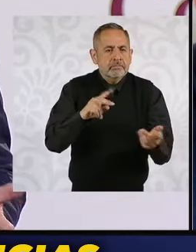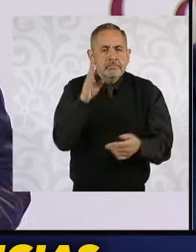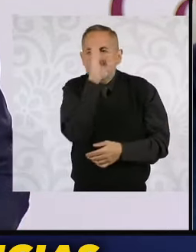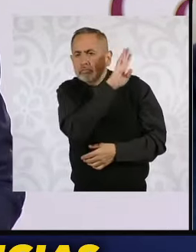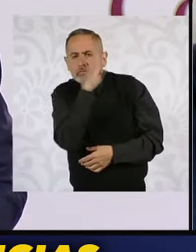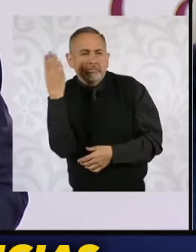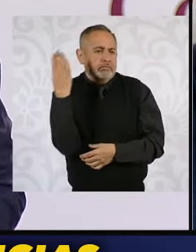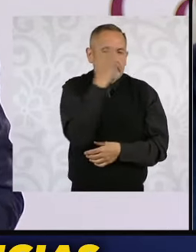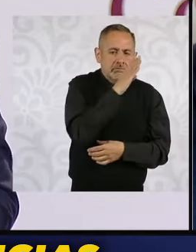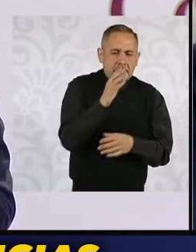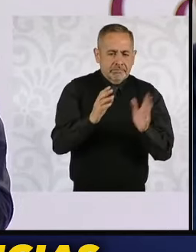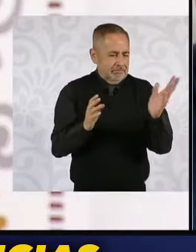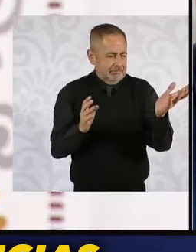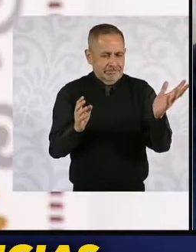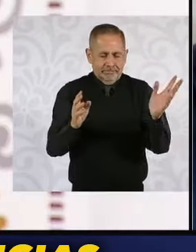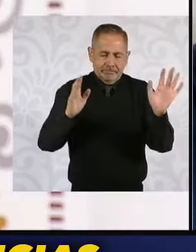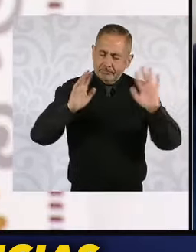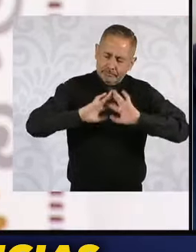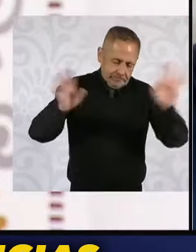Entonces, les dije, bueno,